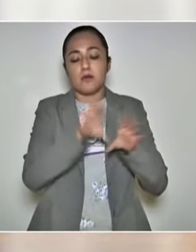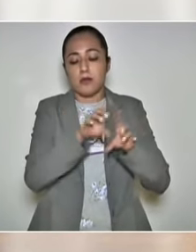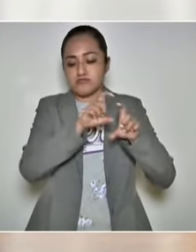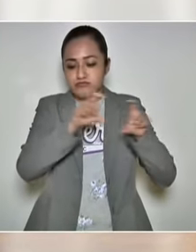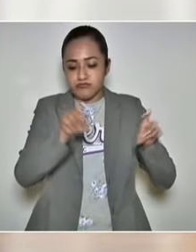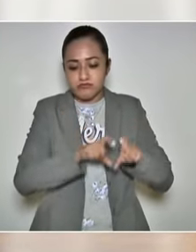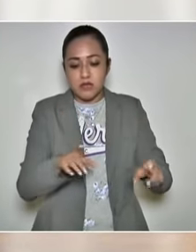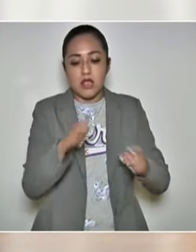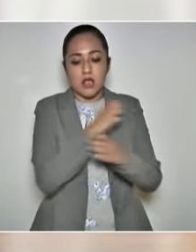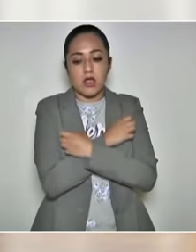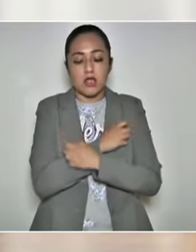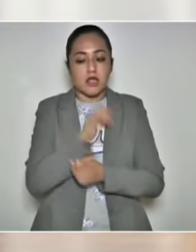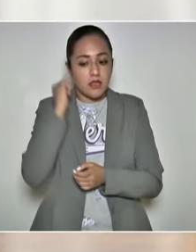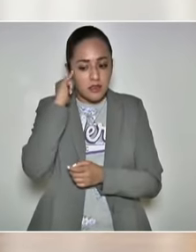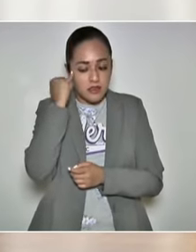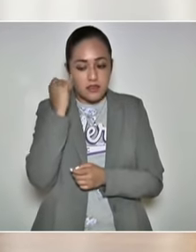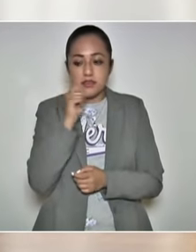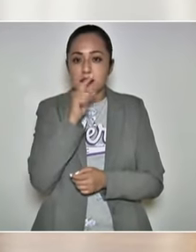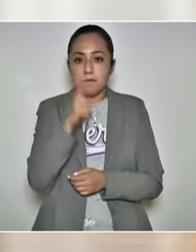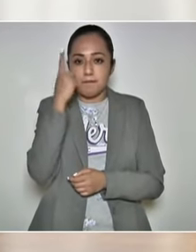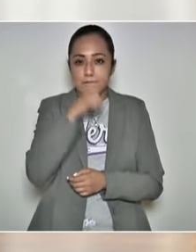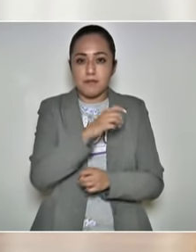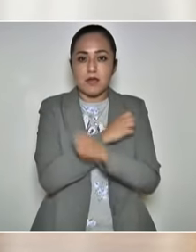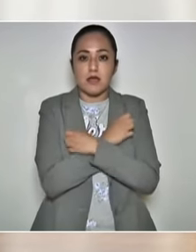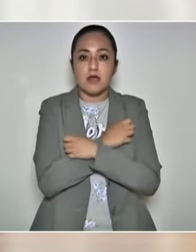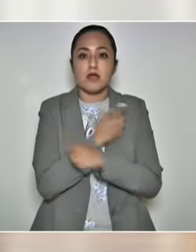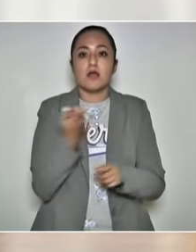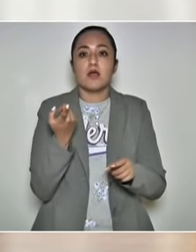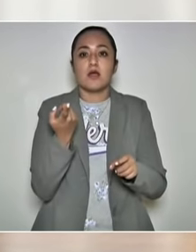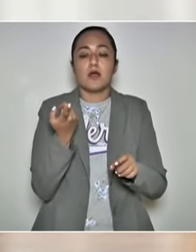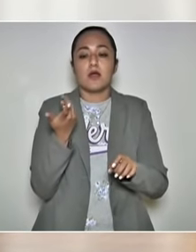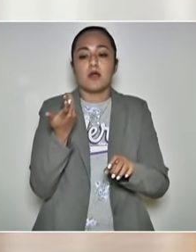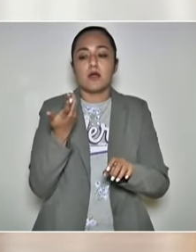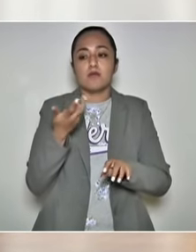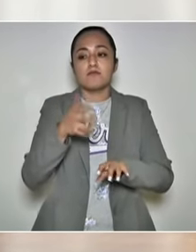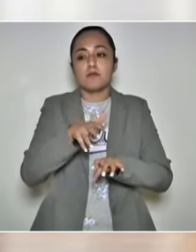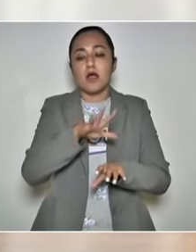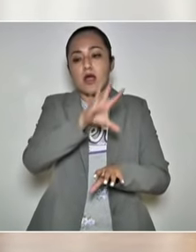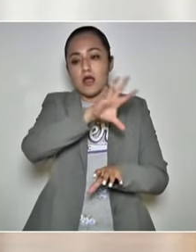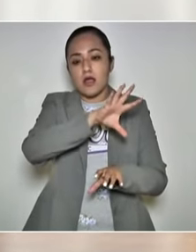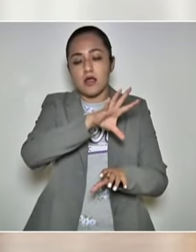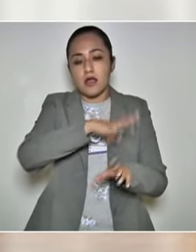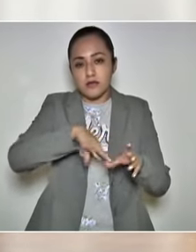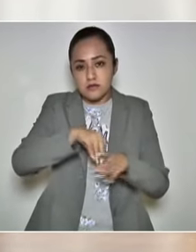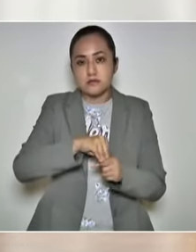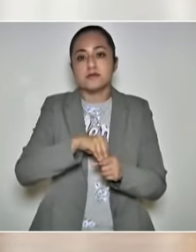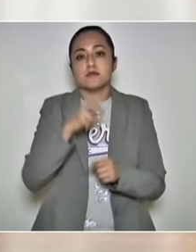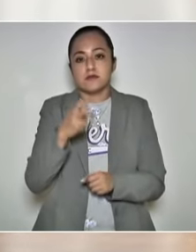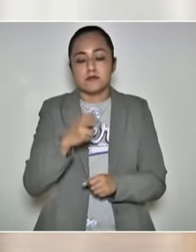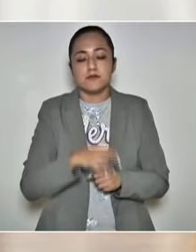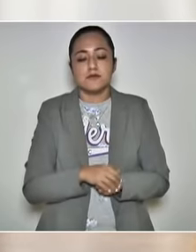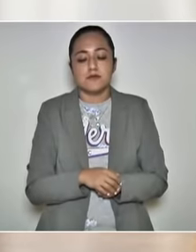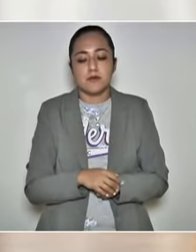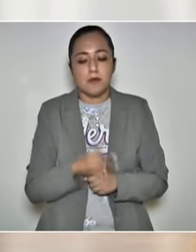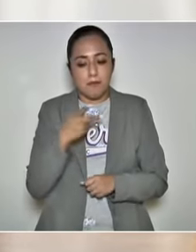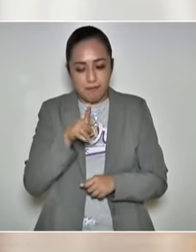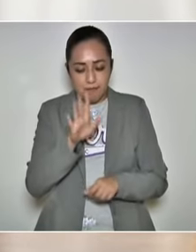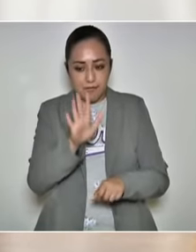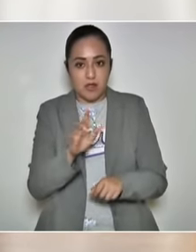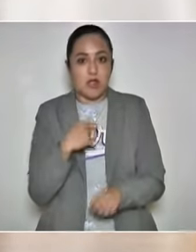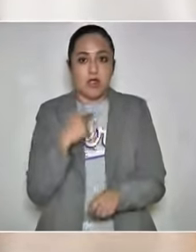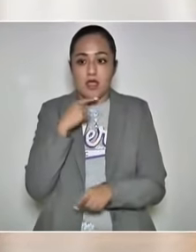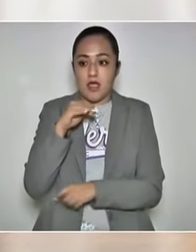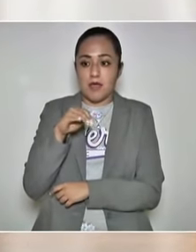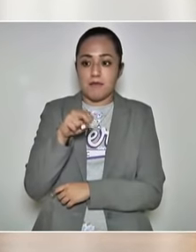y de educación inclusiva, parece. Pero a ver, eso no es anular